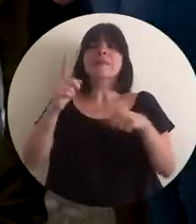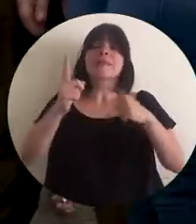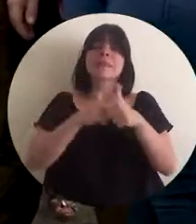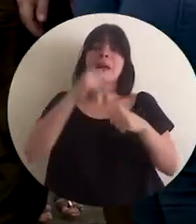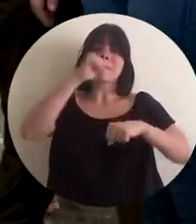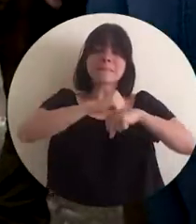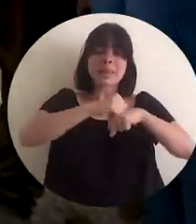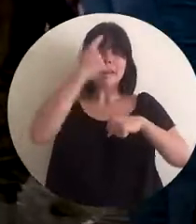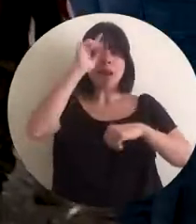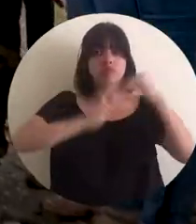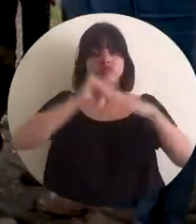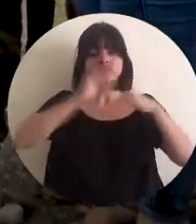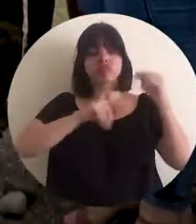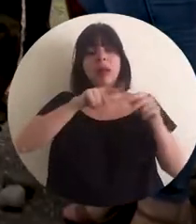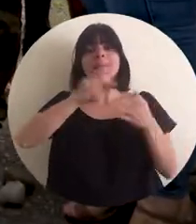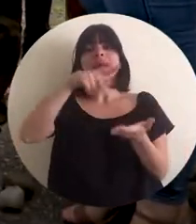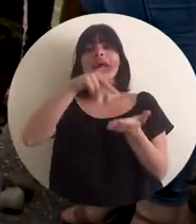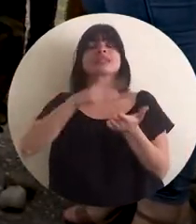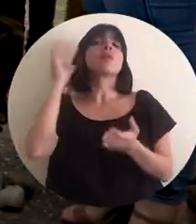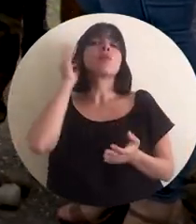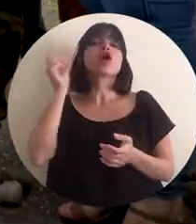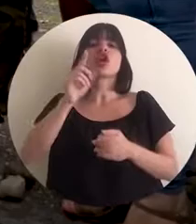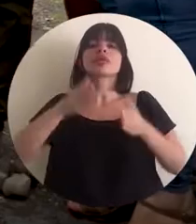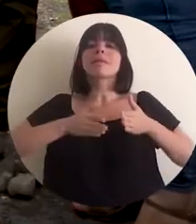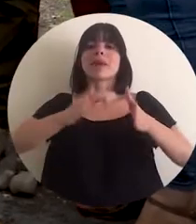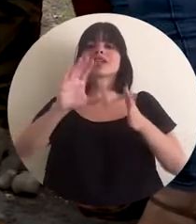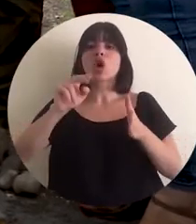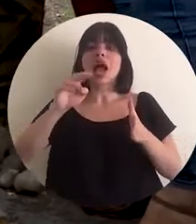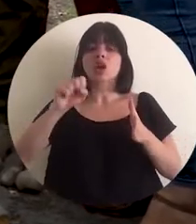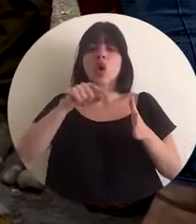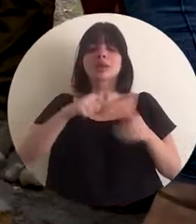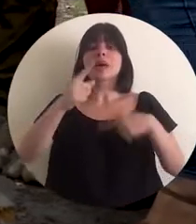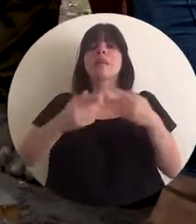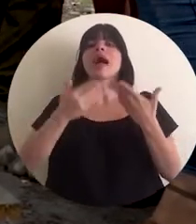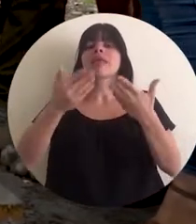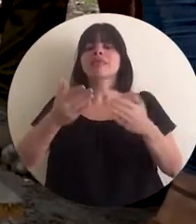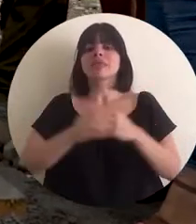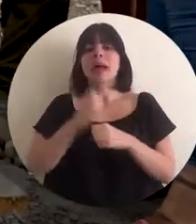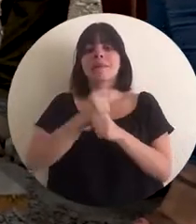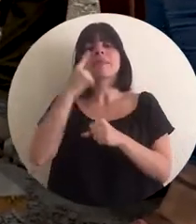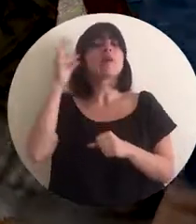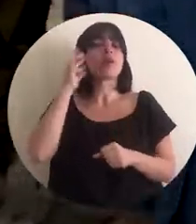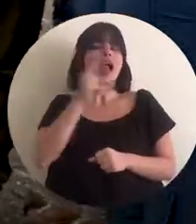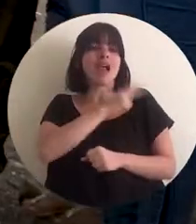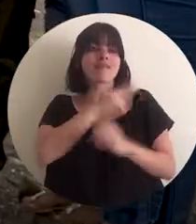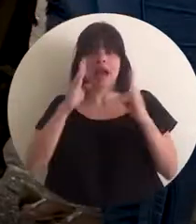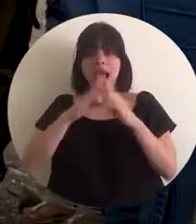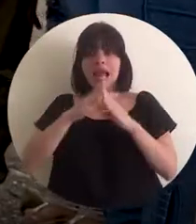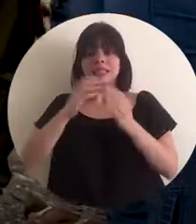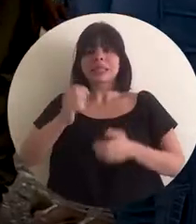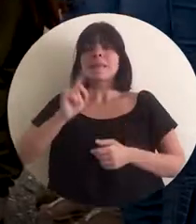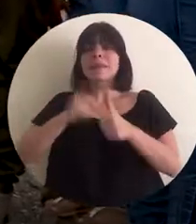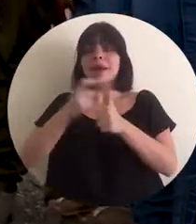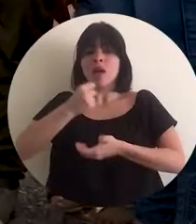para la construcción y operación de la Plaza de la Mujer en Paso Canoas, la cual generará empleo destinado a mujeres jefas de hogar. La inversión de